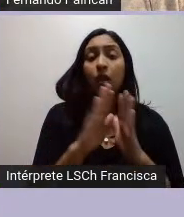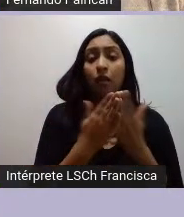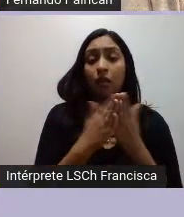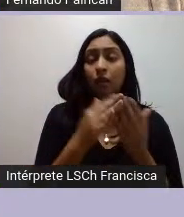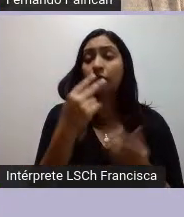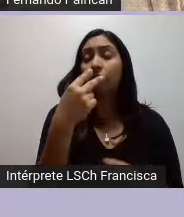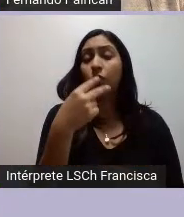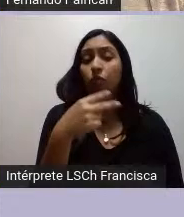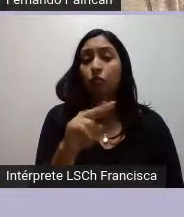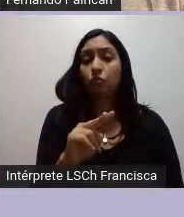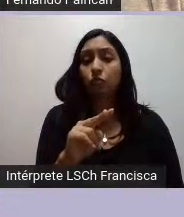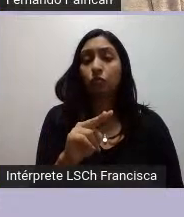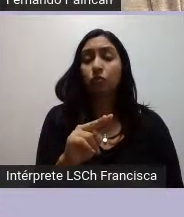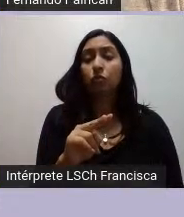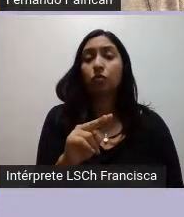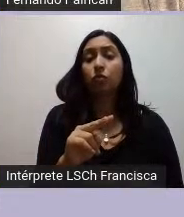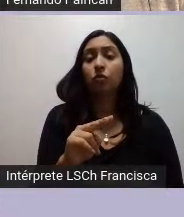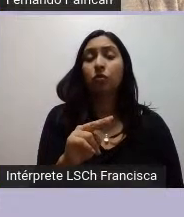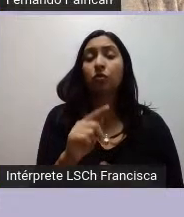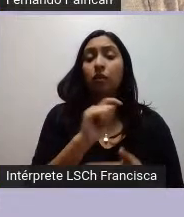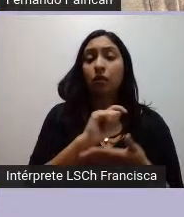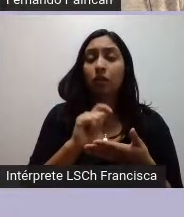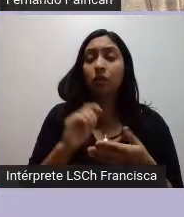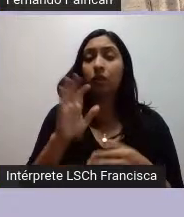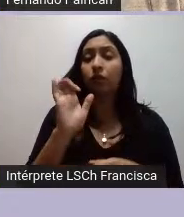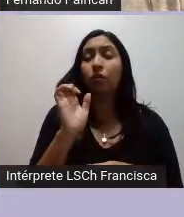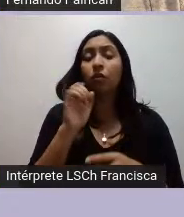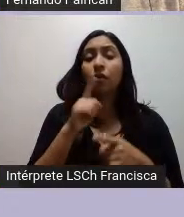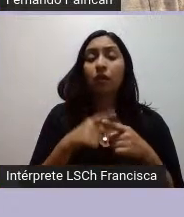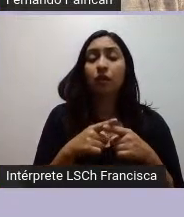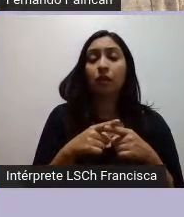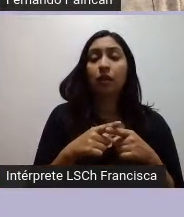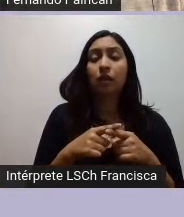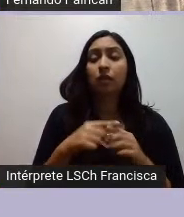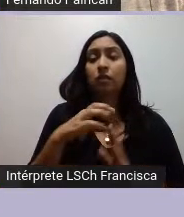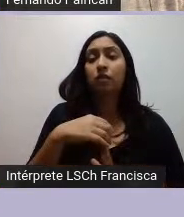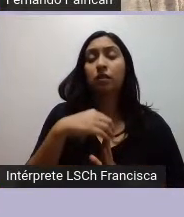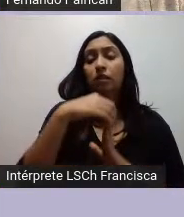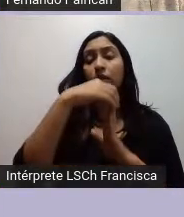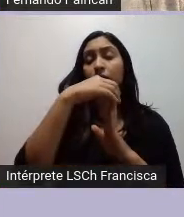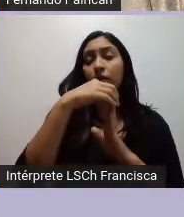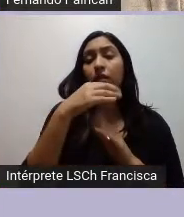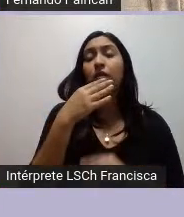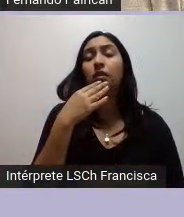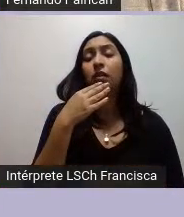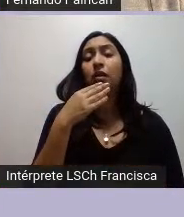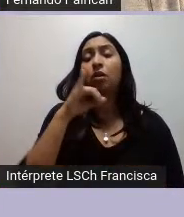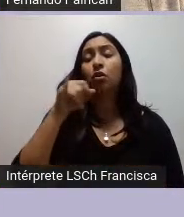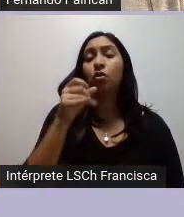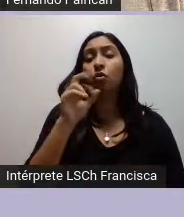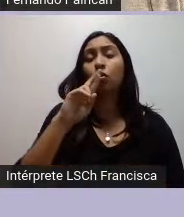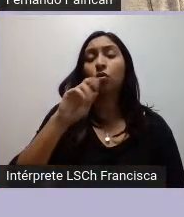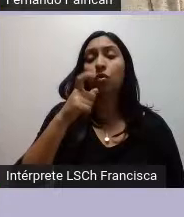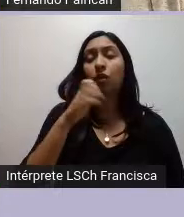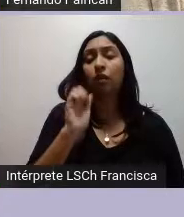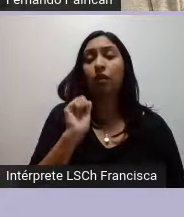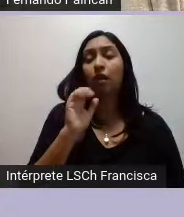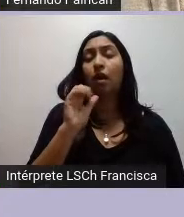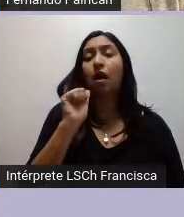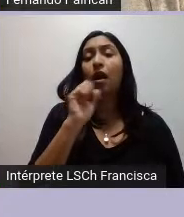con el ex dirigente del partido socialista y candidato presidencial en algún momento Jorge Arrate plantea que